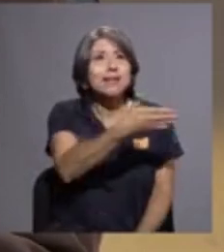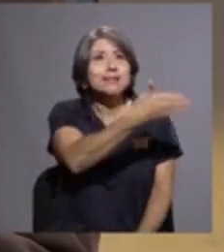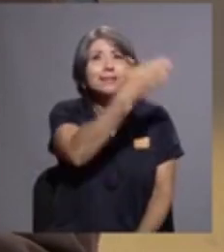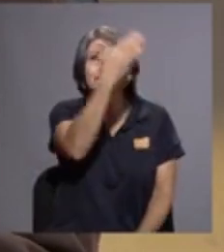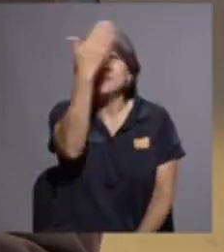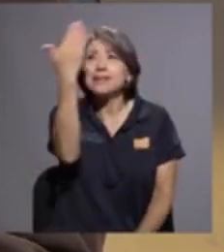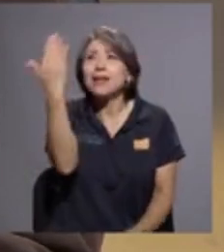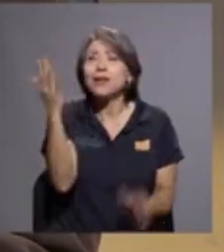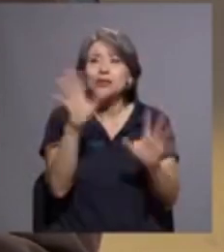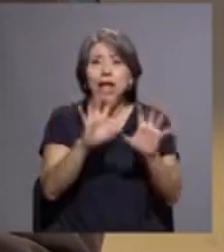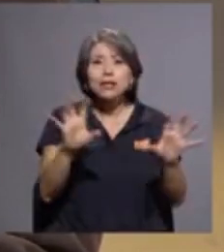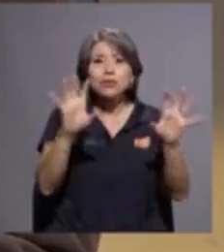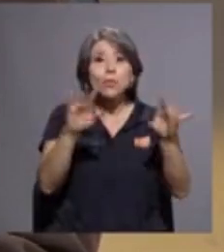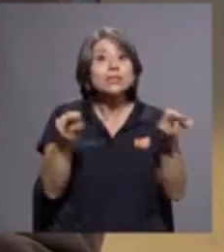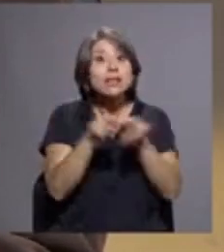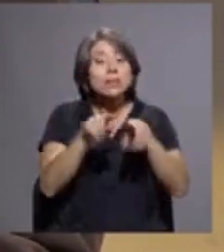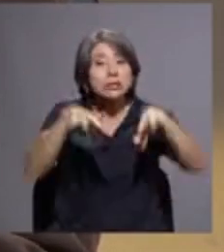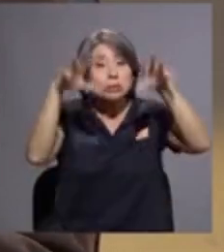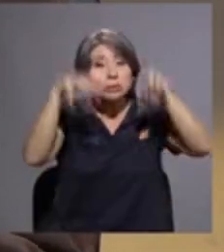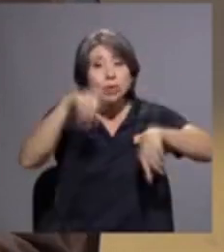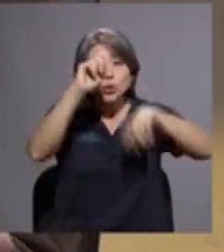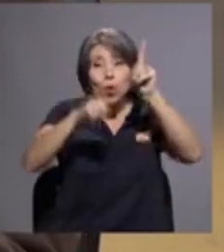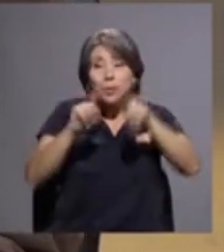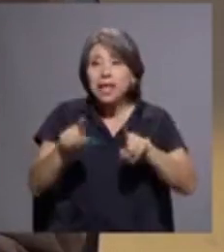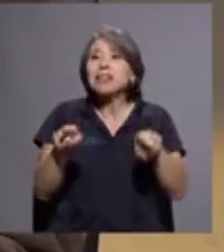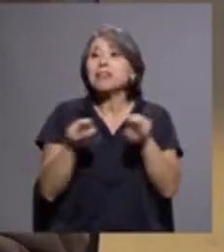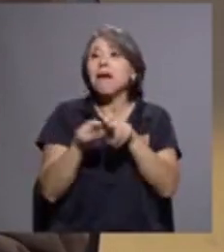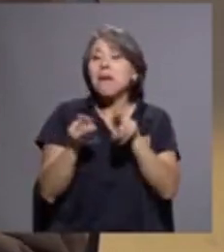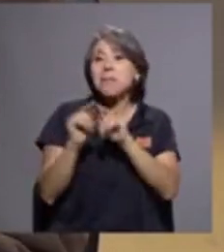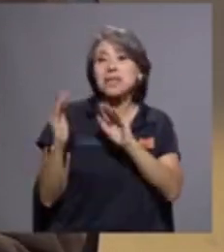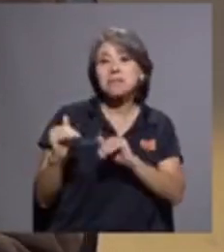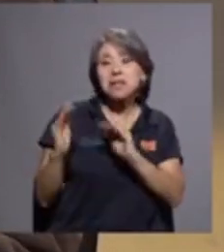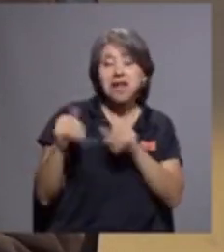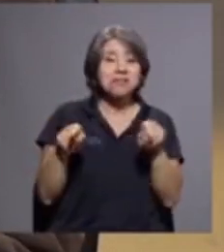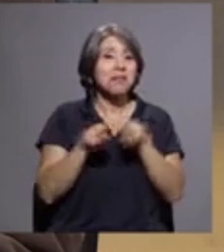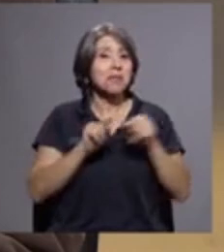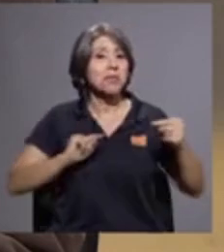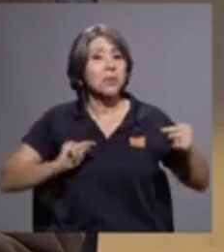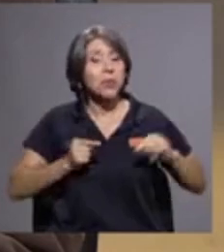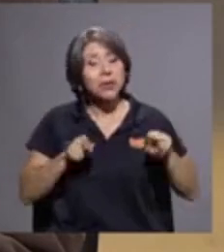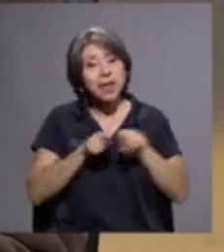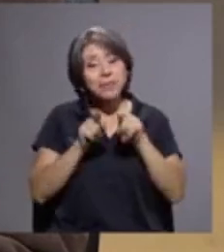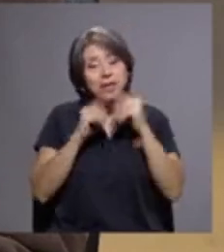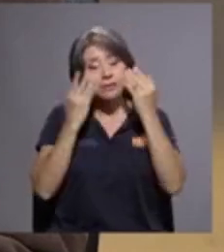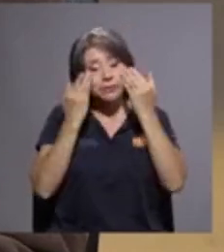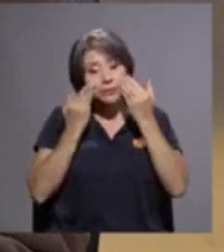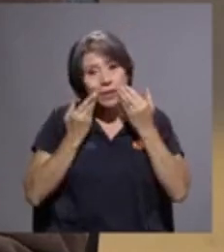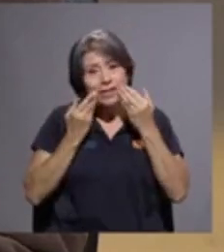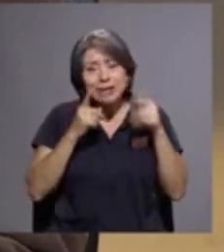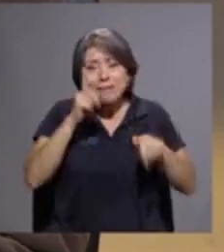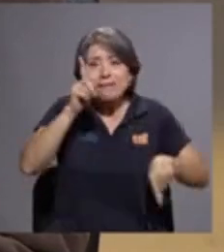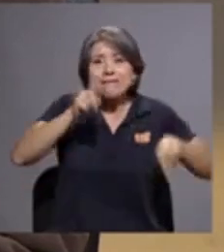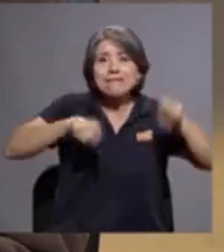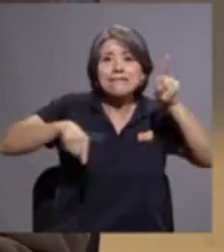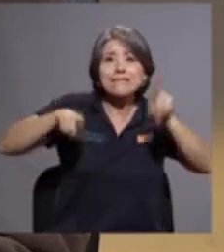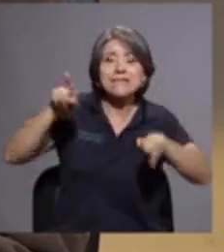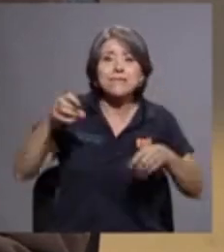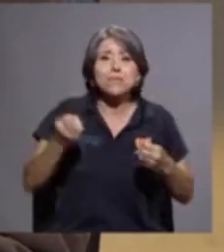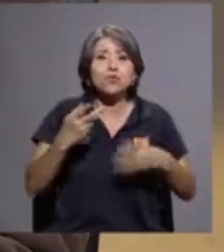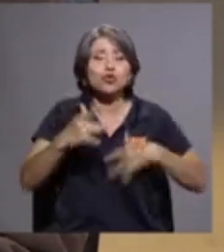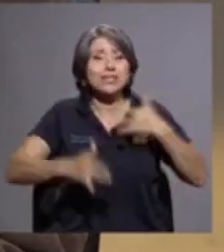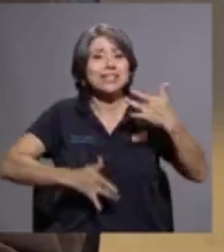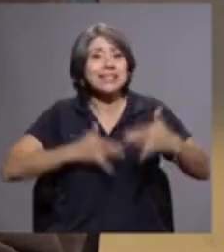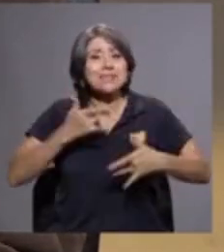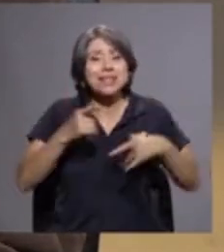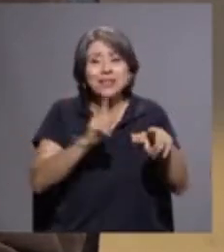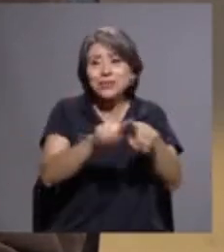nubes hay tormentas hay esperanza hay dolor hay nostalgia hay muchos sentimientos contenidos en